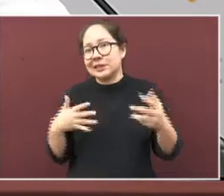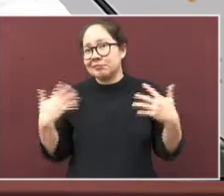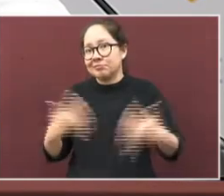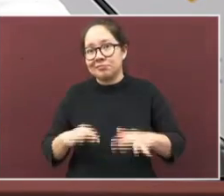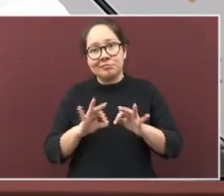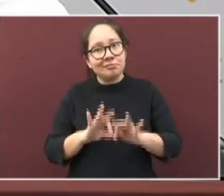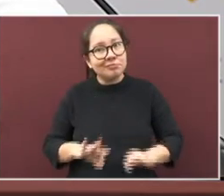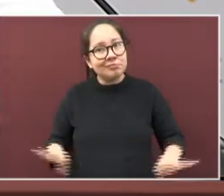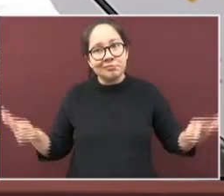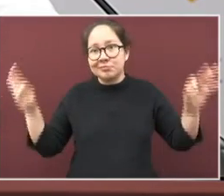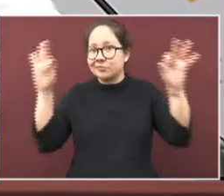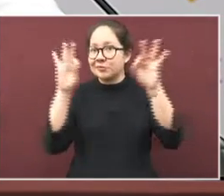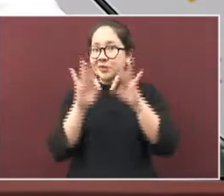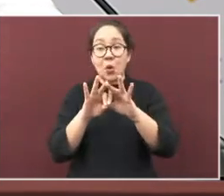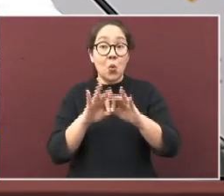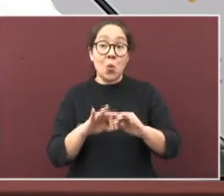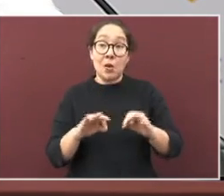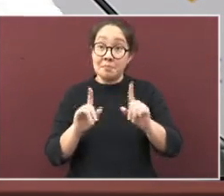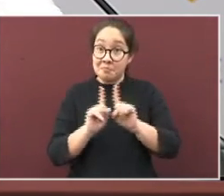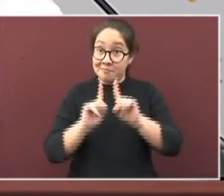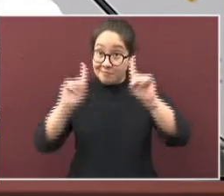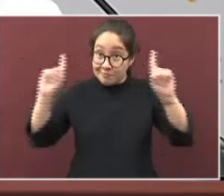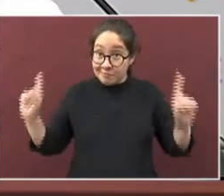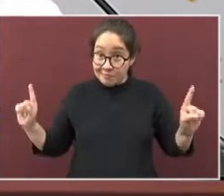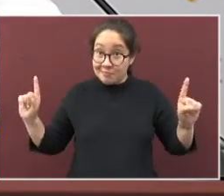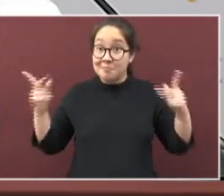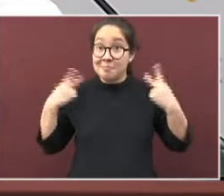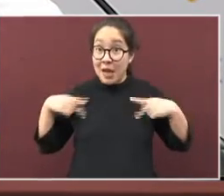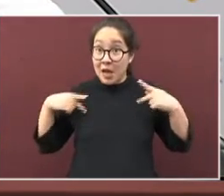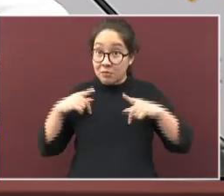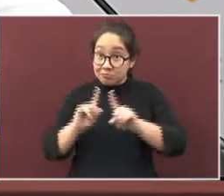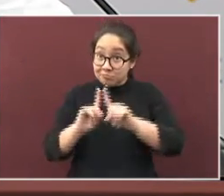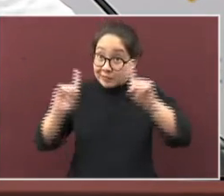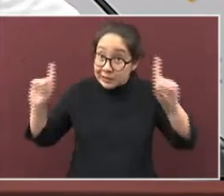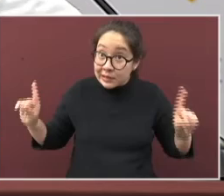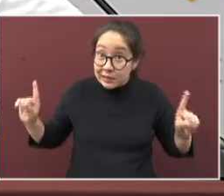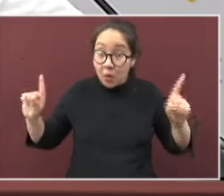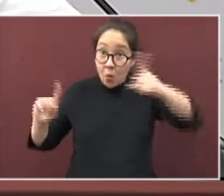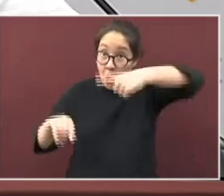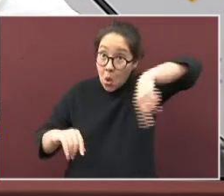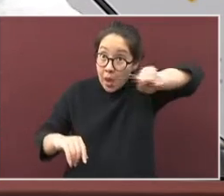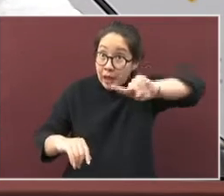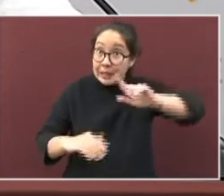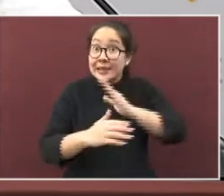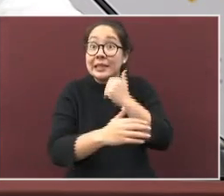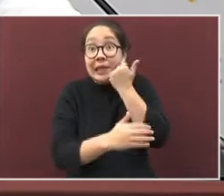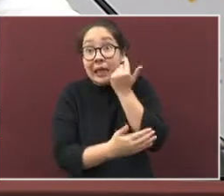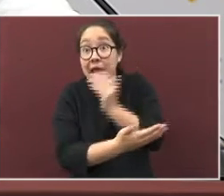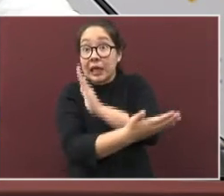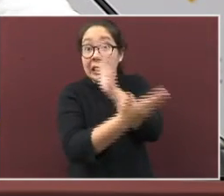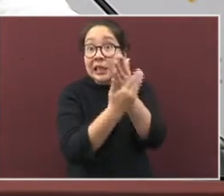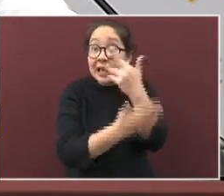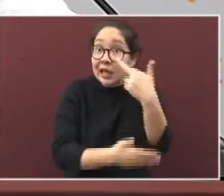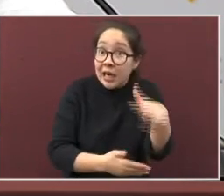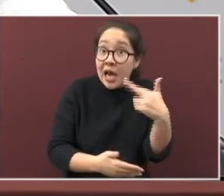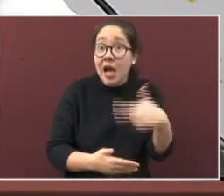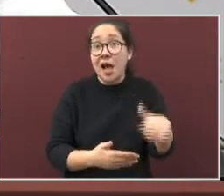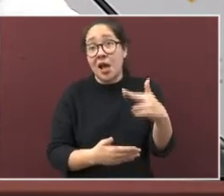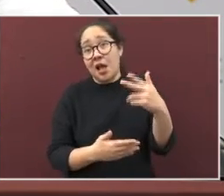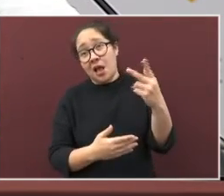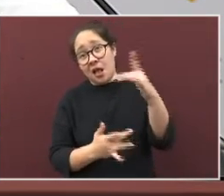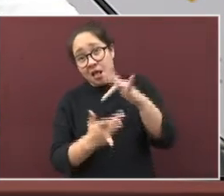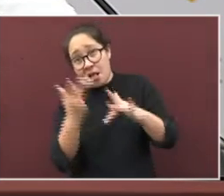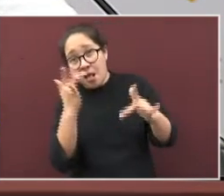muy importante la sana distancia. Así que cuando vayan a estos establecimientos de convivencia social,